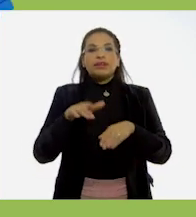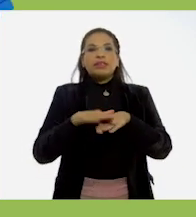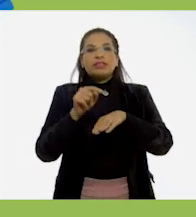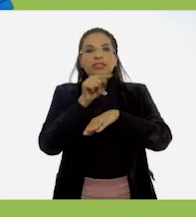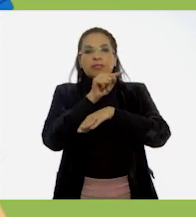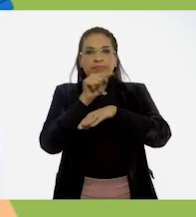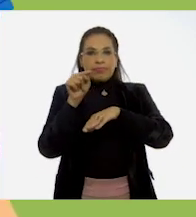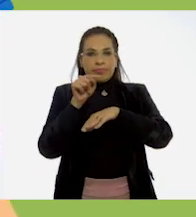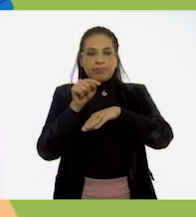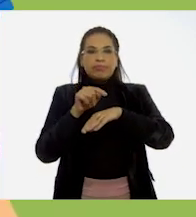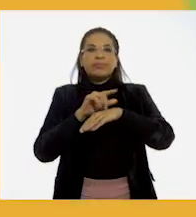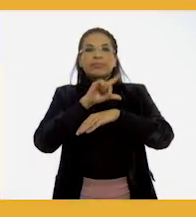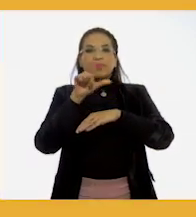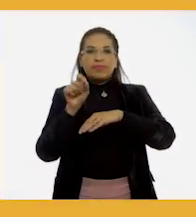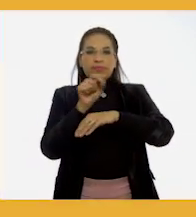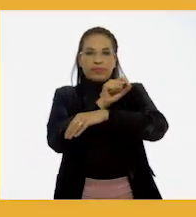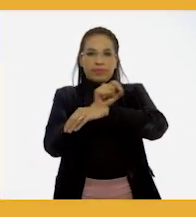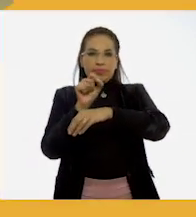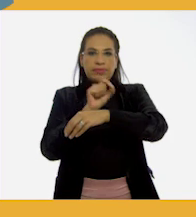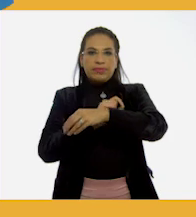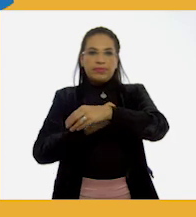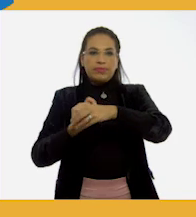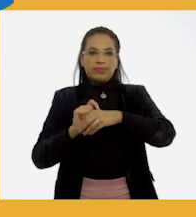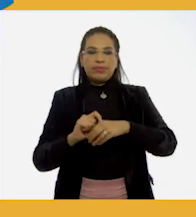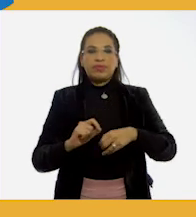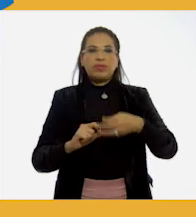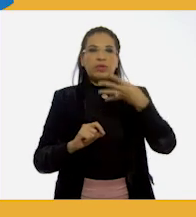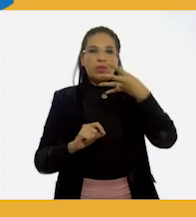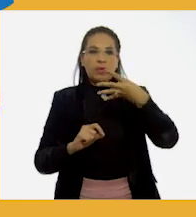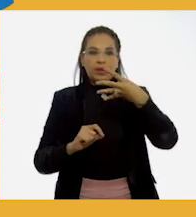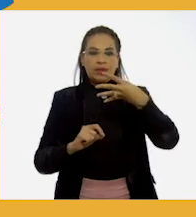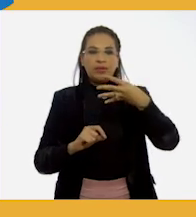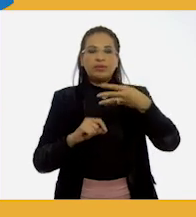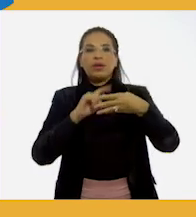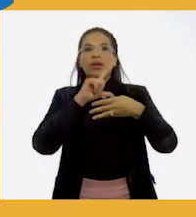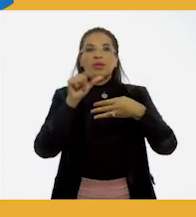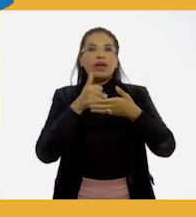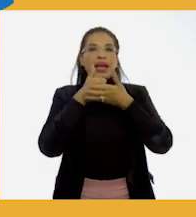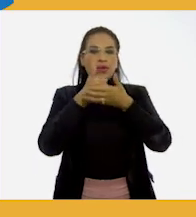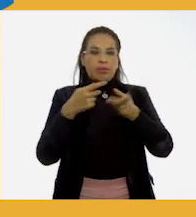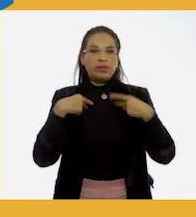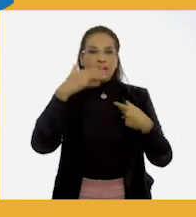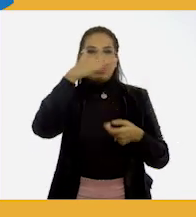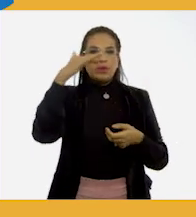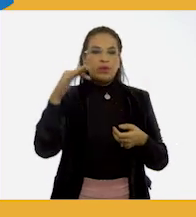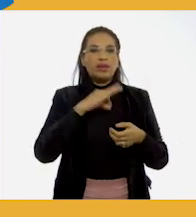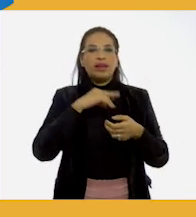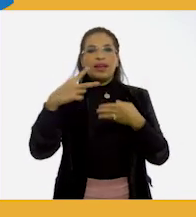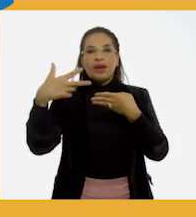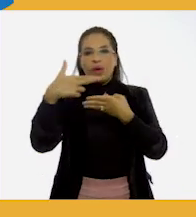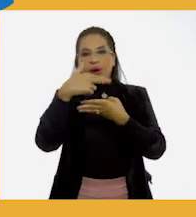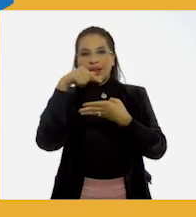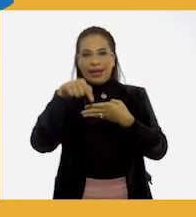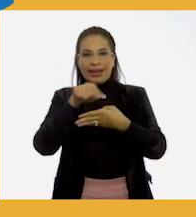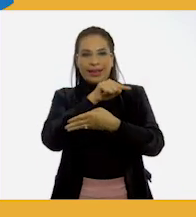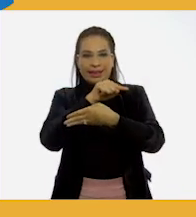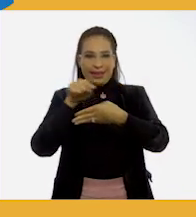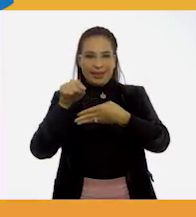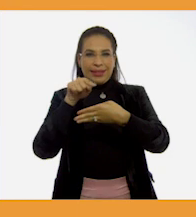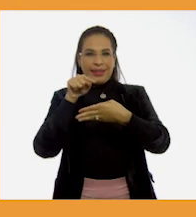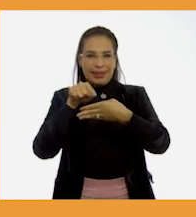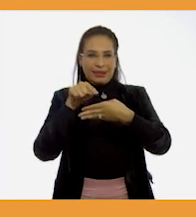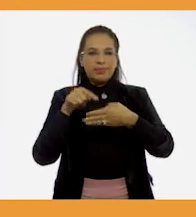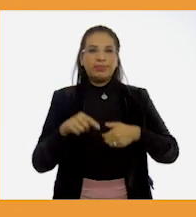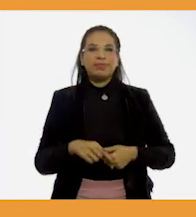horizontal entre los dos puntos. 4. Con ayuda de un adulto, corta sobre la línea horizontal que